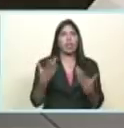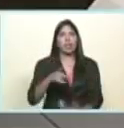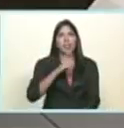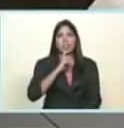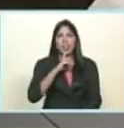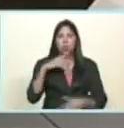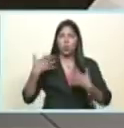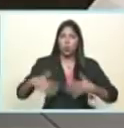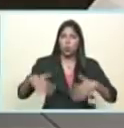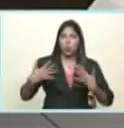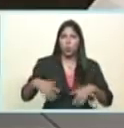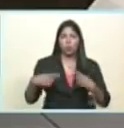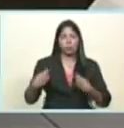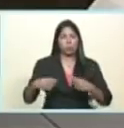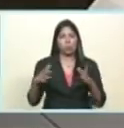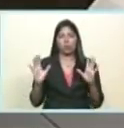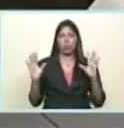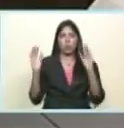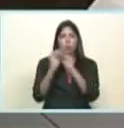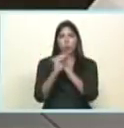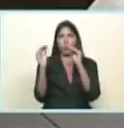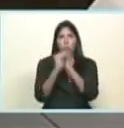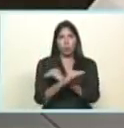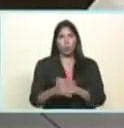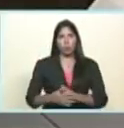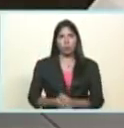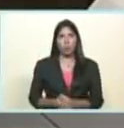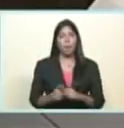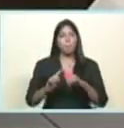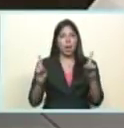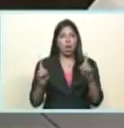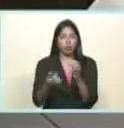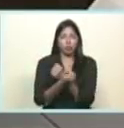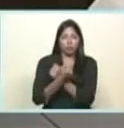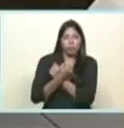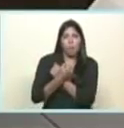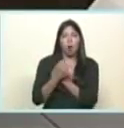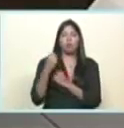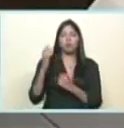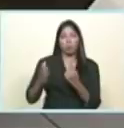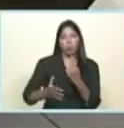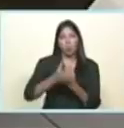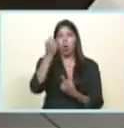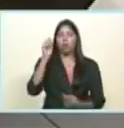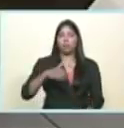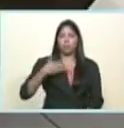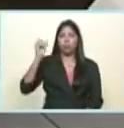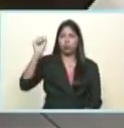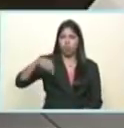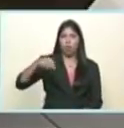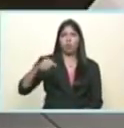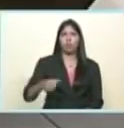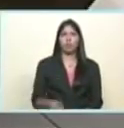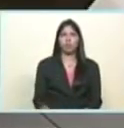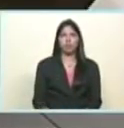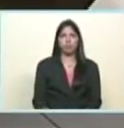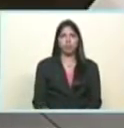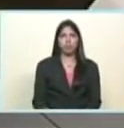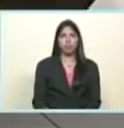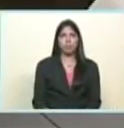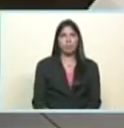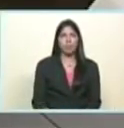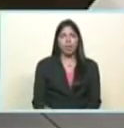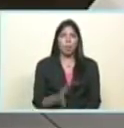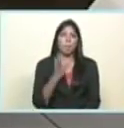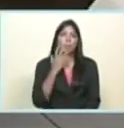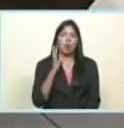duras, complejas, adversas, pero con amor todo se puede. Todo, todo se puede. Las más